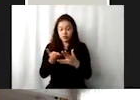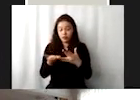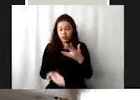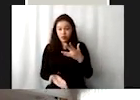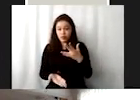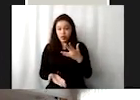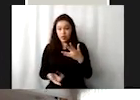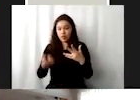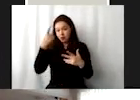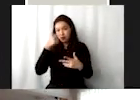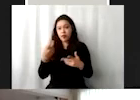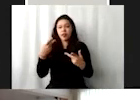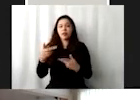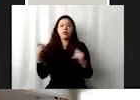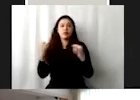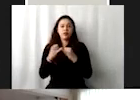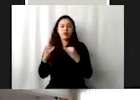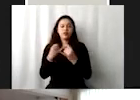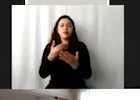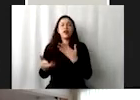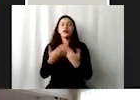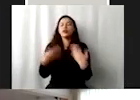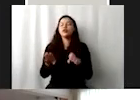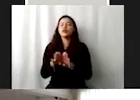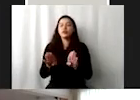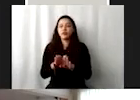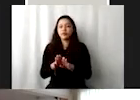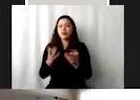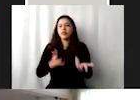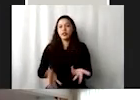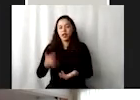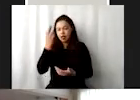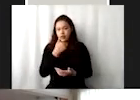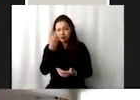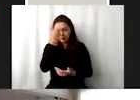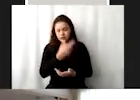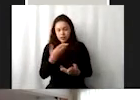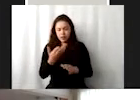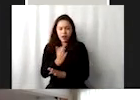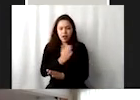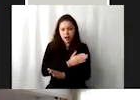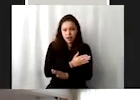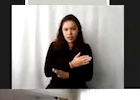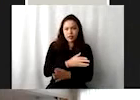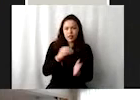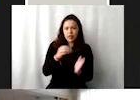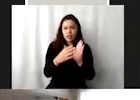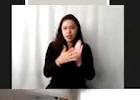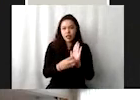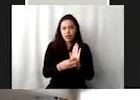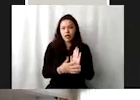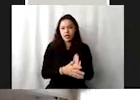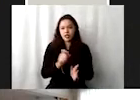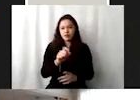esto a su actuar institucional. Vimos, como les decía, algunos antecedentes de la Agenda 2030 que el día de